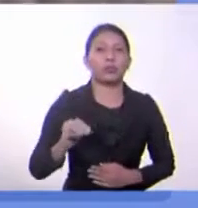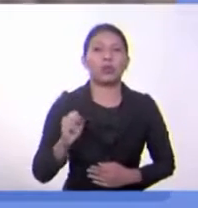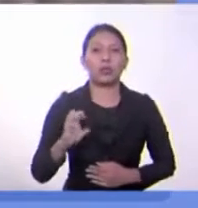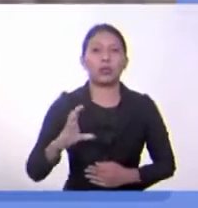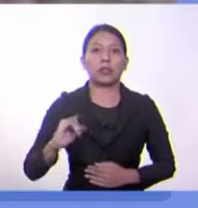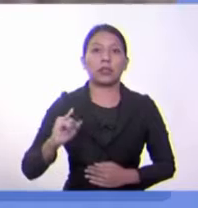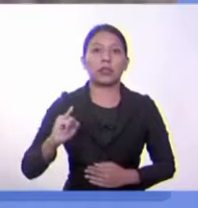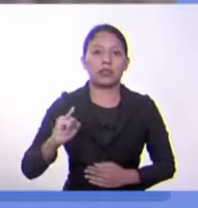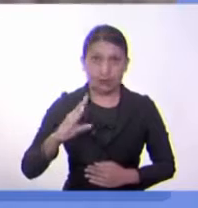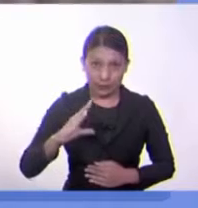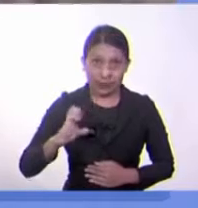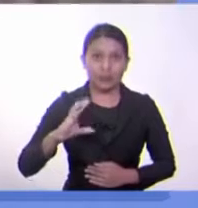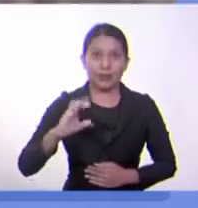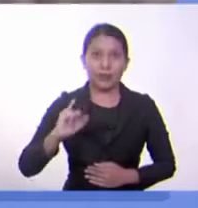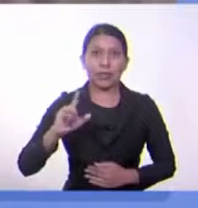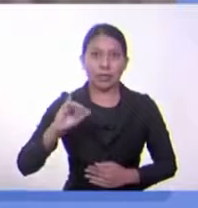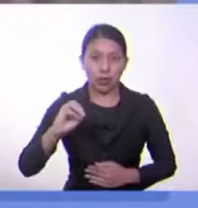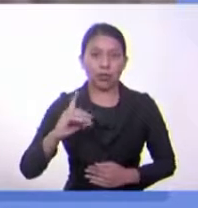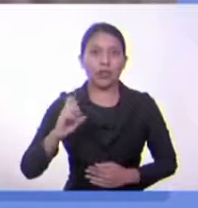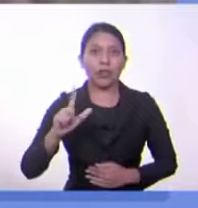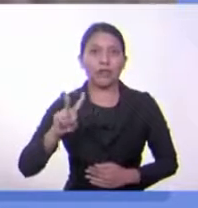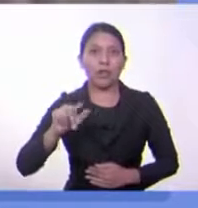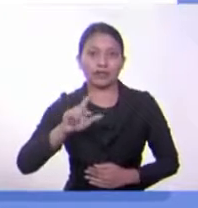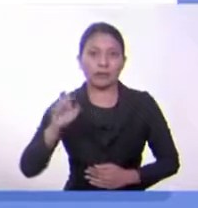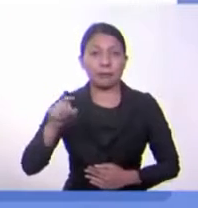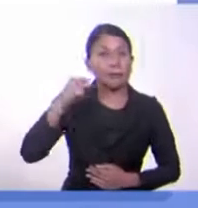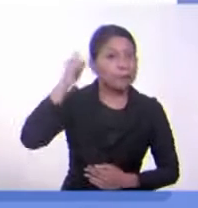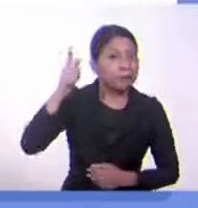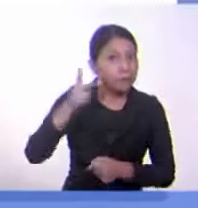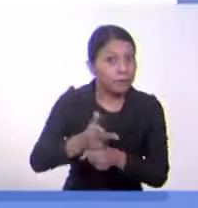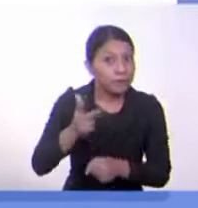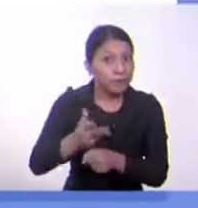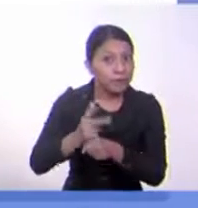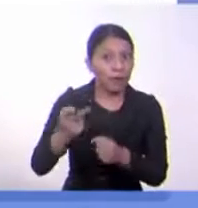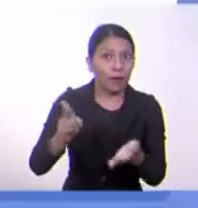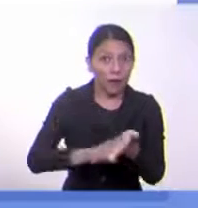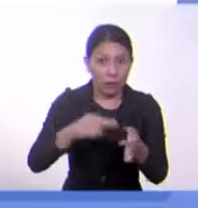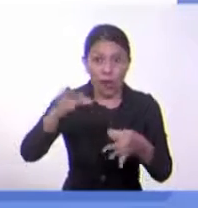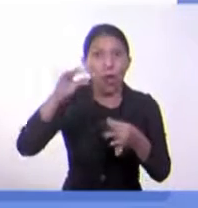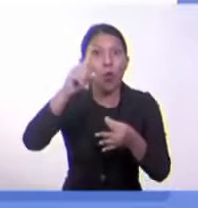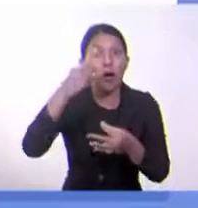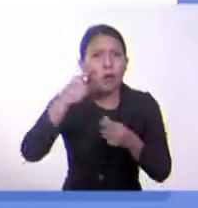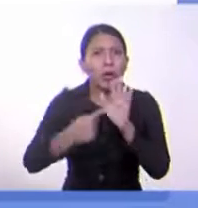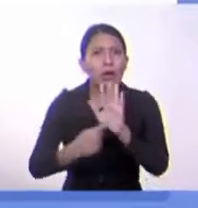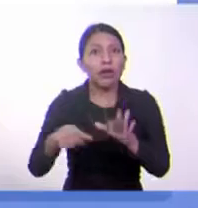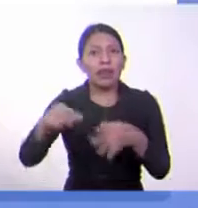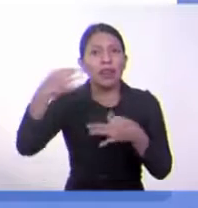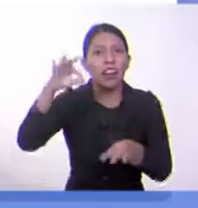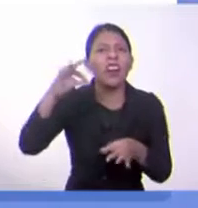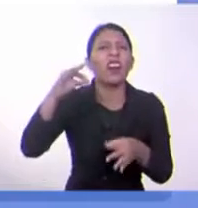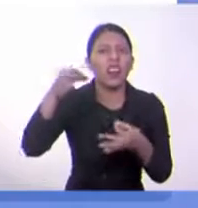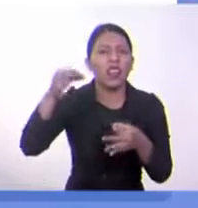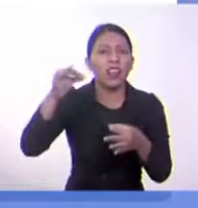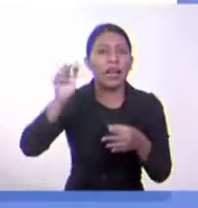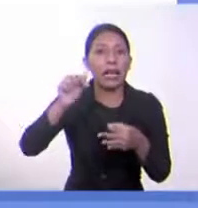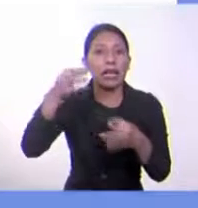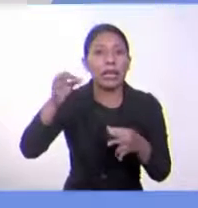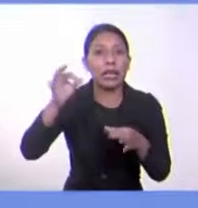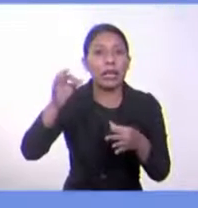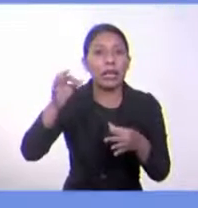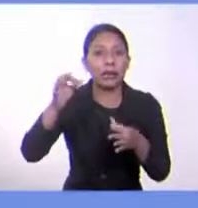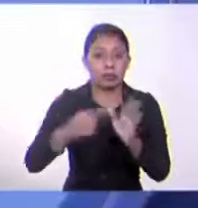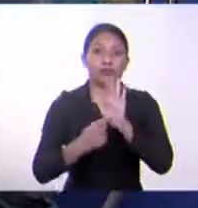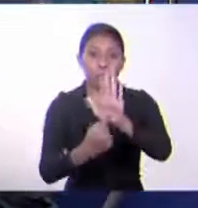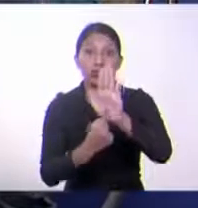solamente tenemos en Guatemala, en el Archivo General de la Nación, una de estas actas. Y esa acta está en